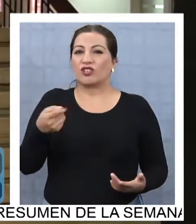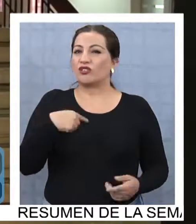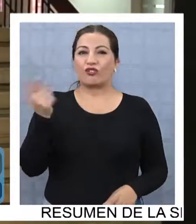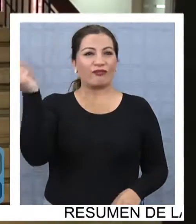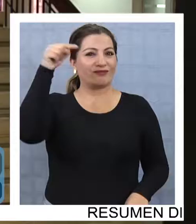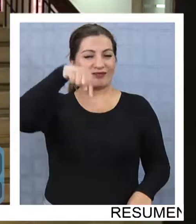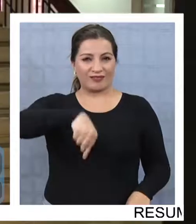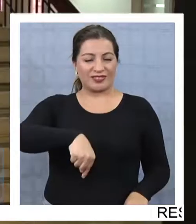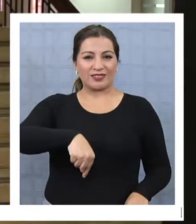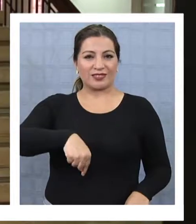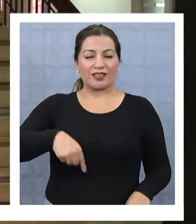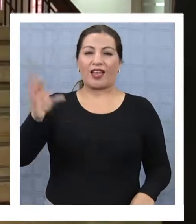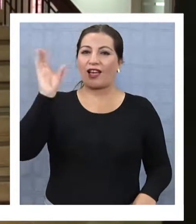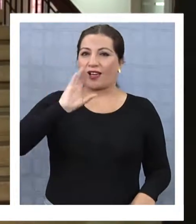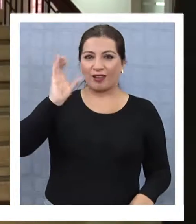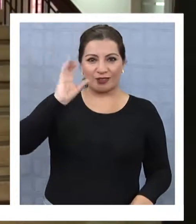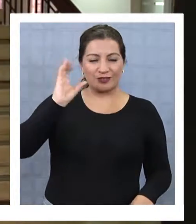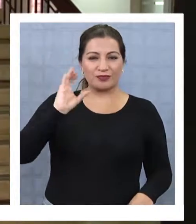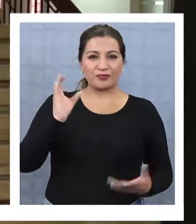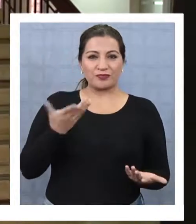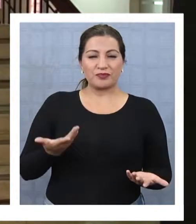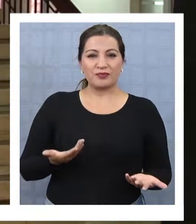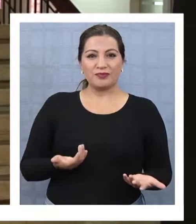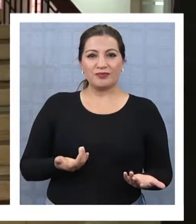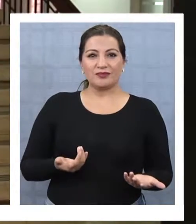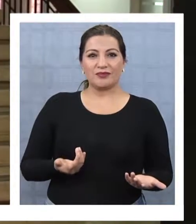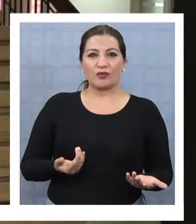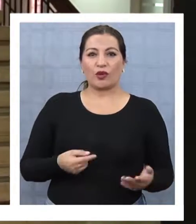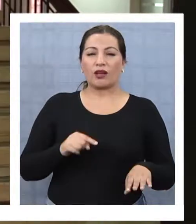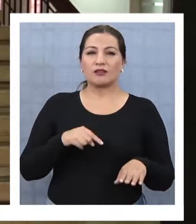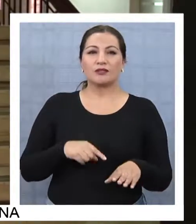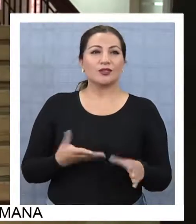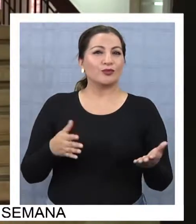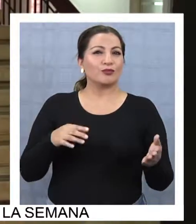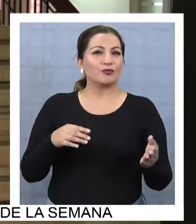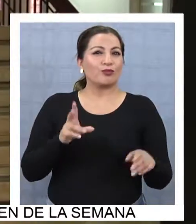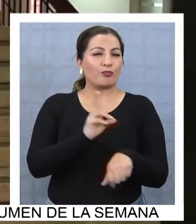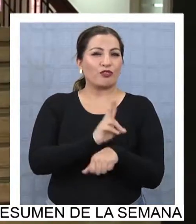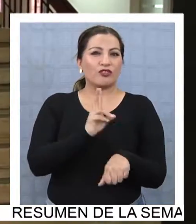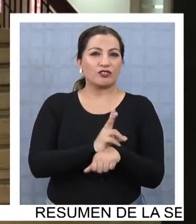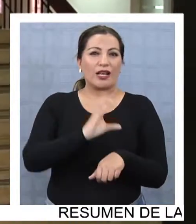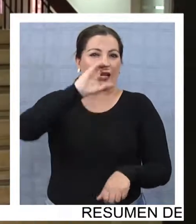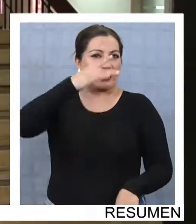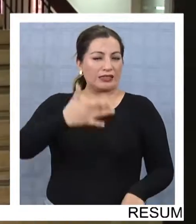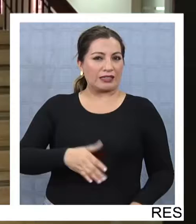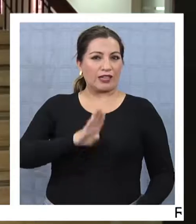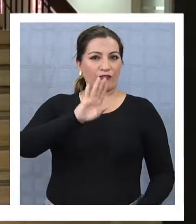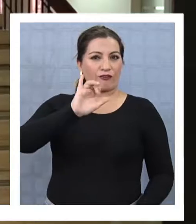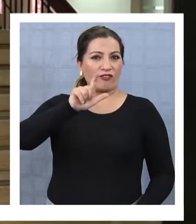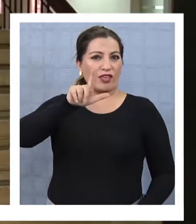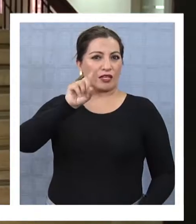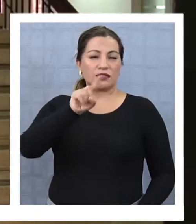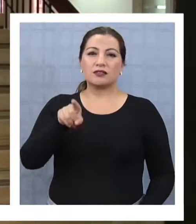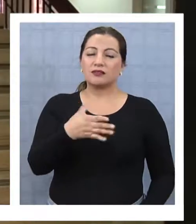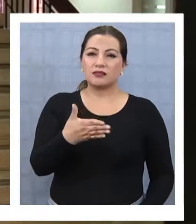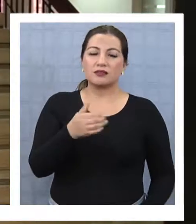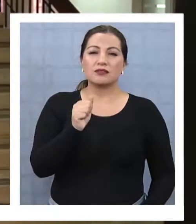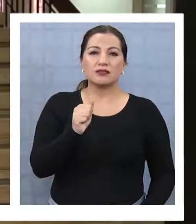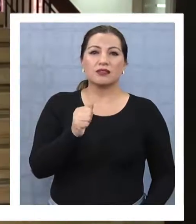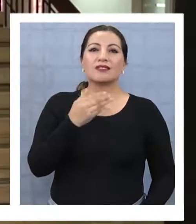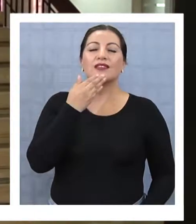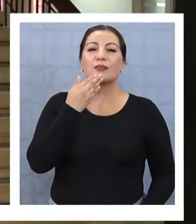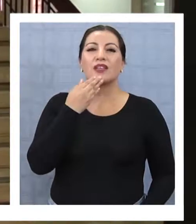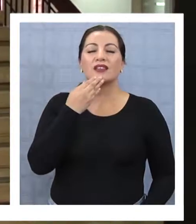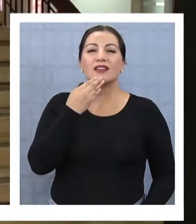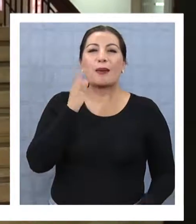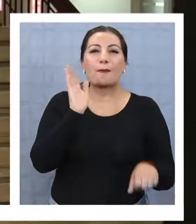se venga a buscar a lo mejor algún director técnico que tenga las características que tenía Bielsa. Parecido también a